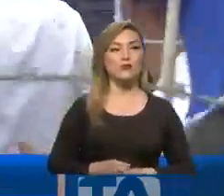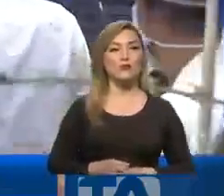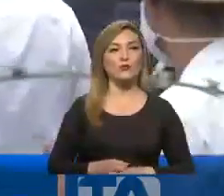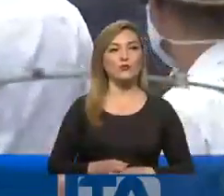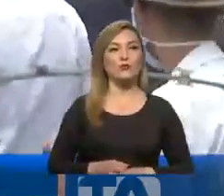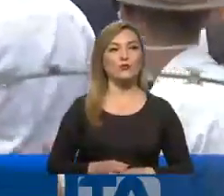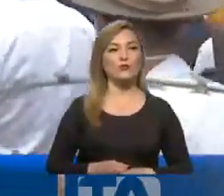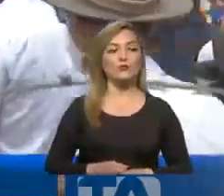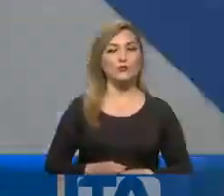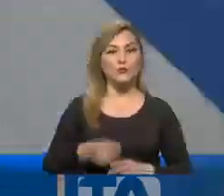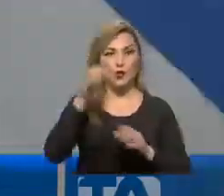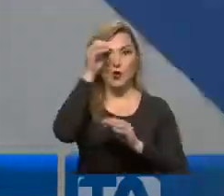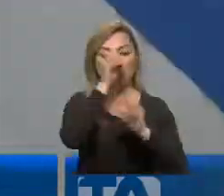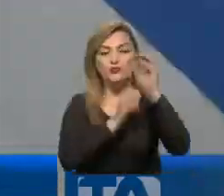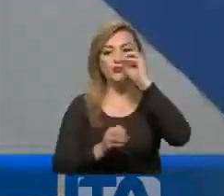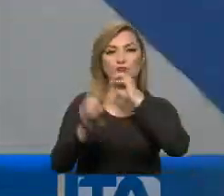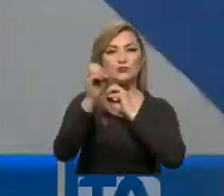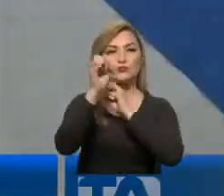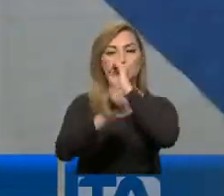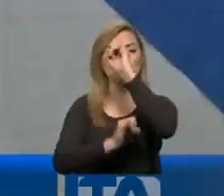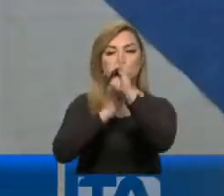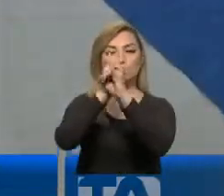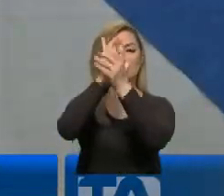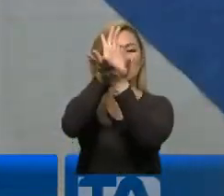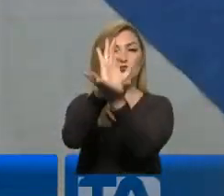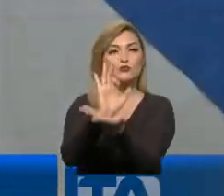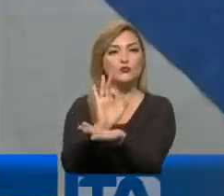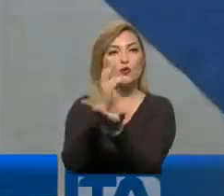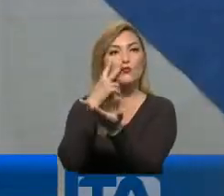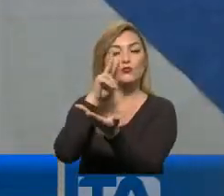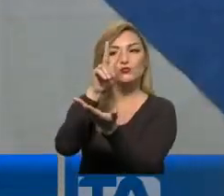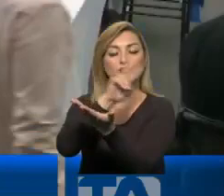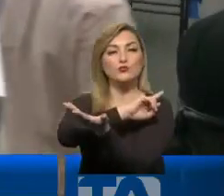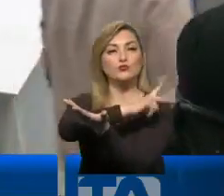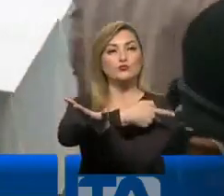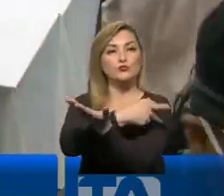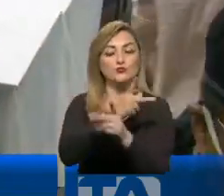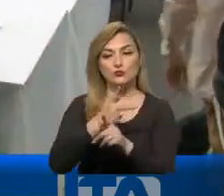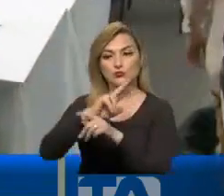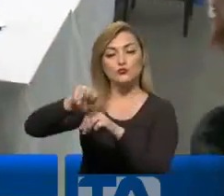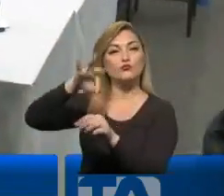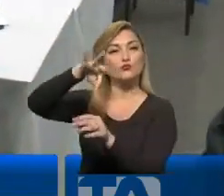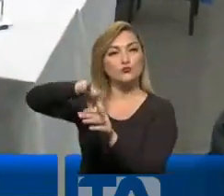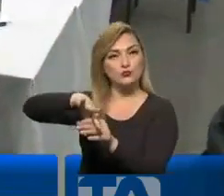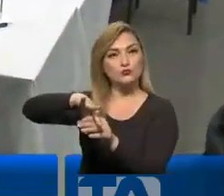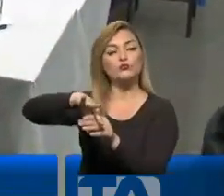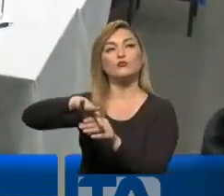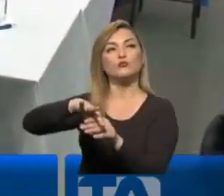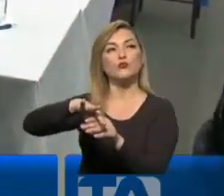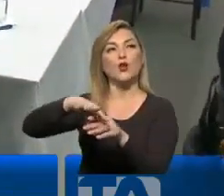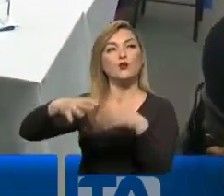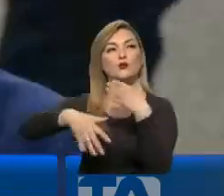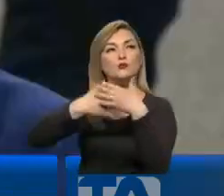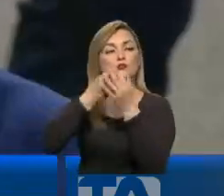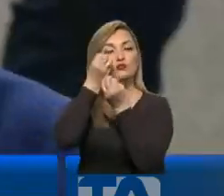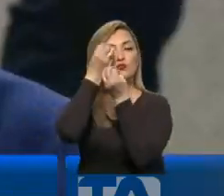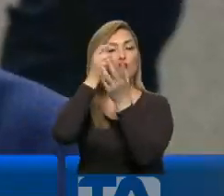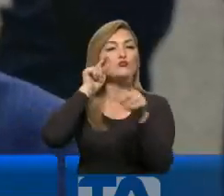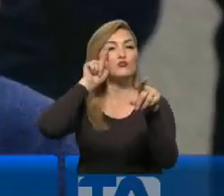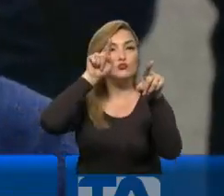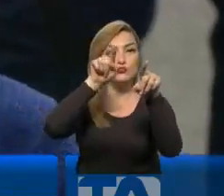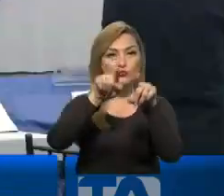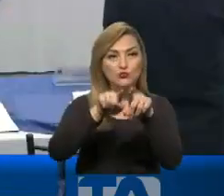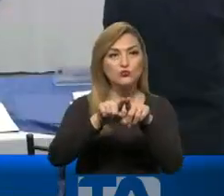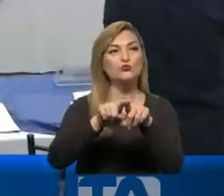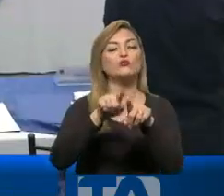Con los observadores internacionales como testigos, los vocales del Consejo Nacional Electoral van por el mismo camino. El anuncio del acuerdo y sus